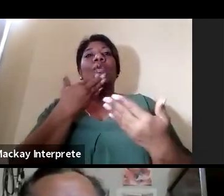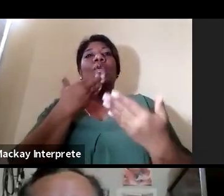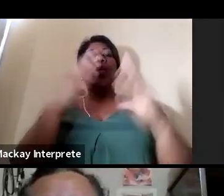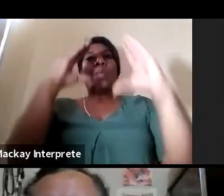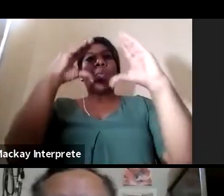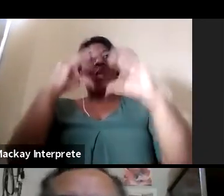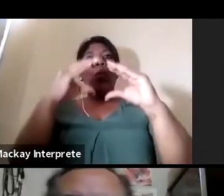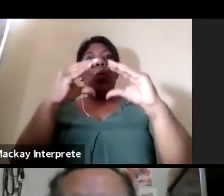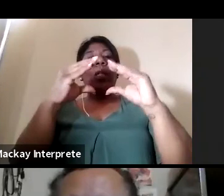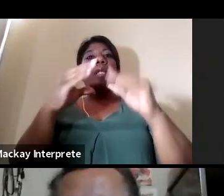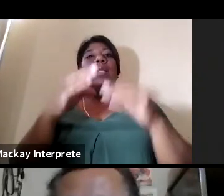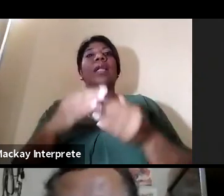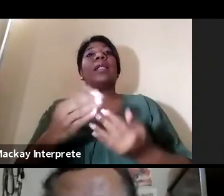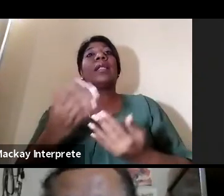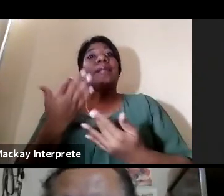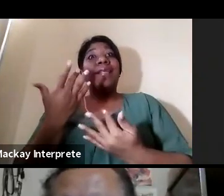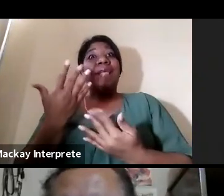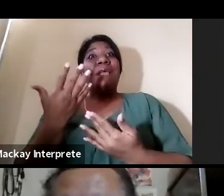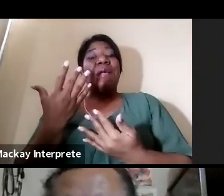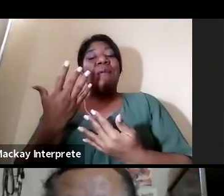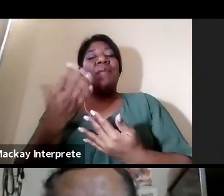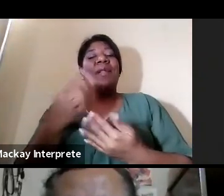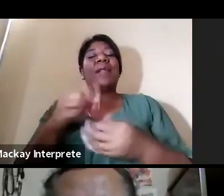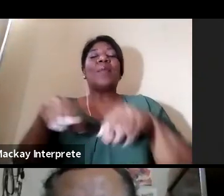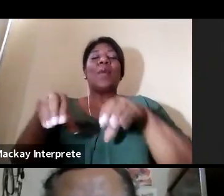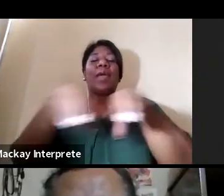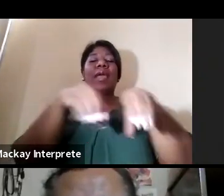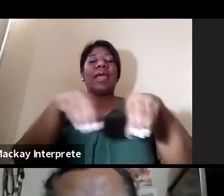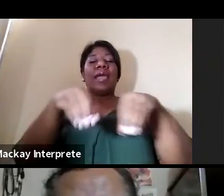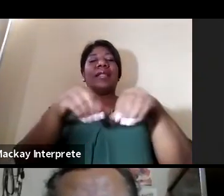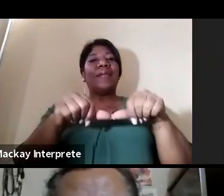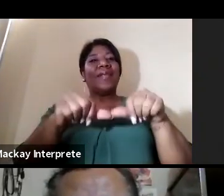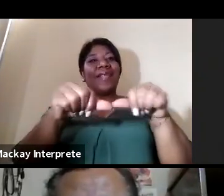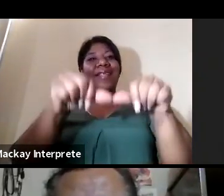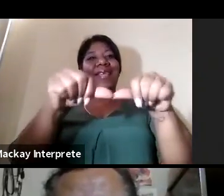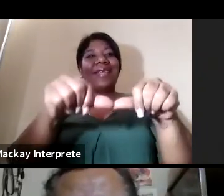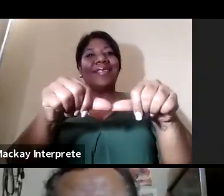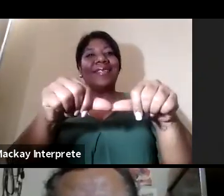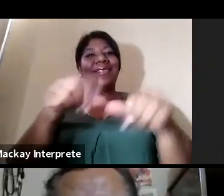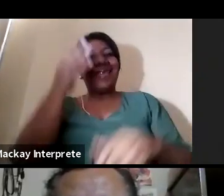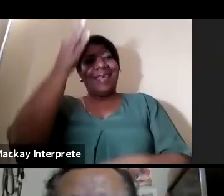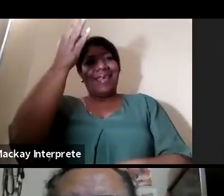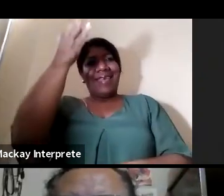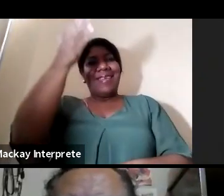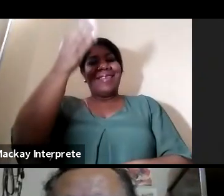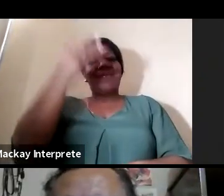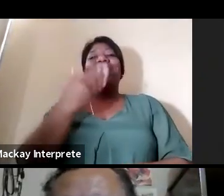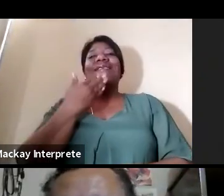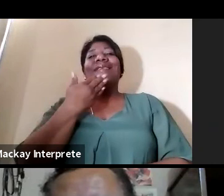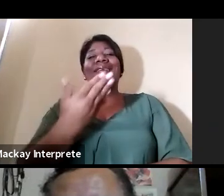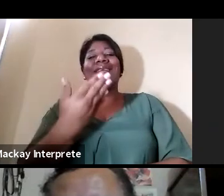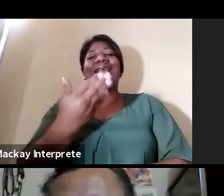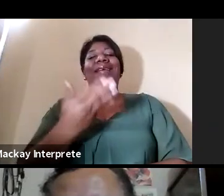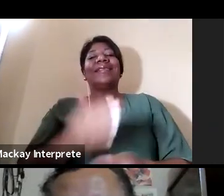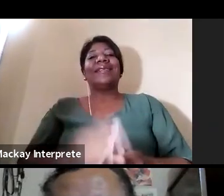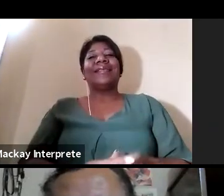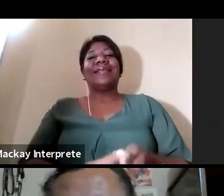esperemos que estos estas actividades continúen en el futuro muchas gracias gracias por ser unido